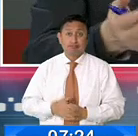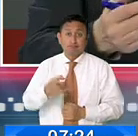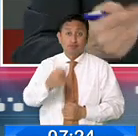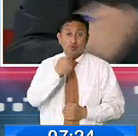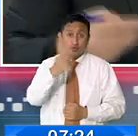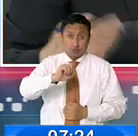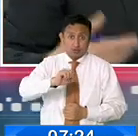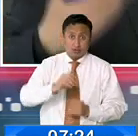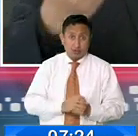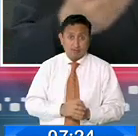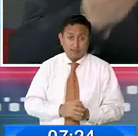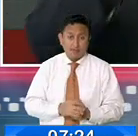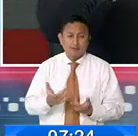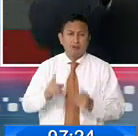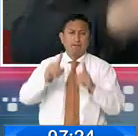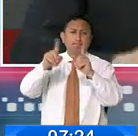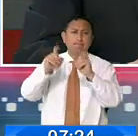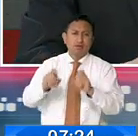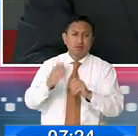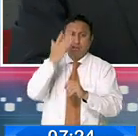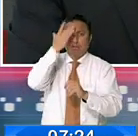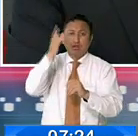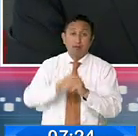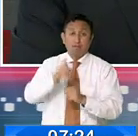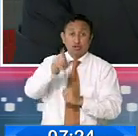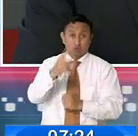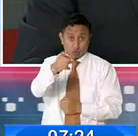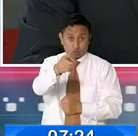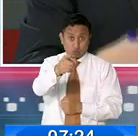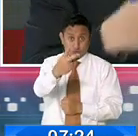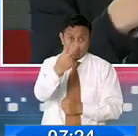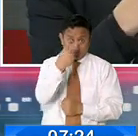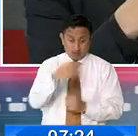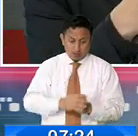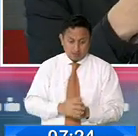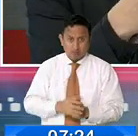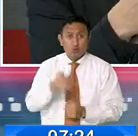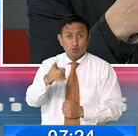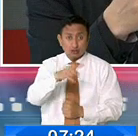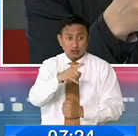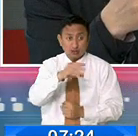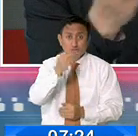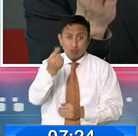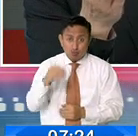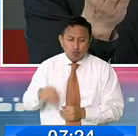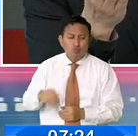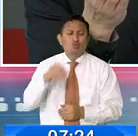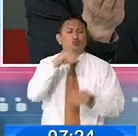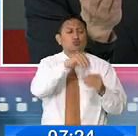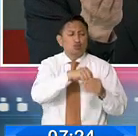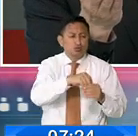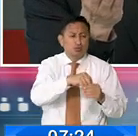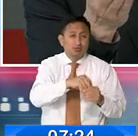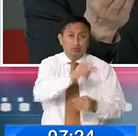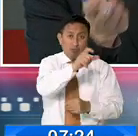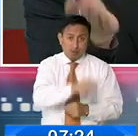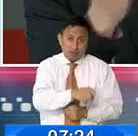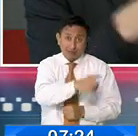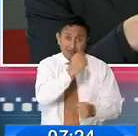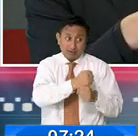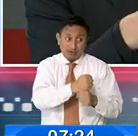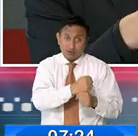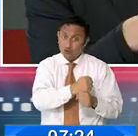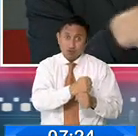es lo que estábamos hablando. Y la pregunta era para que el que nos está viendo en casa se dé cuenta de que lo que estamos haciendo es promover que la gente no